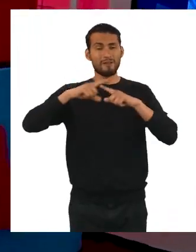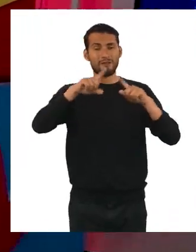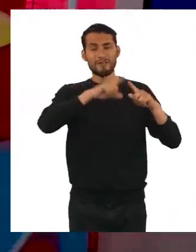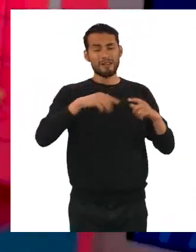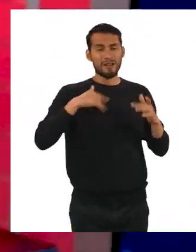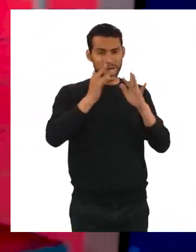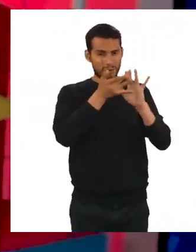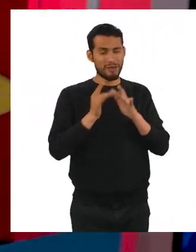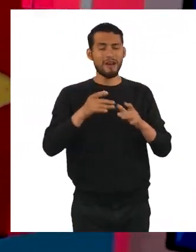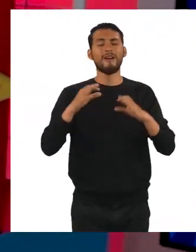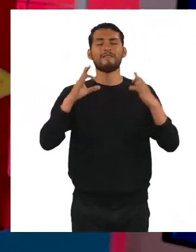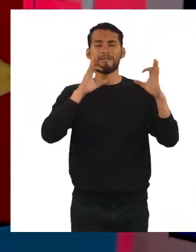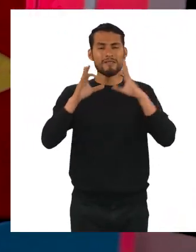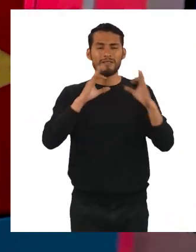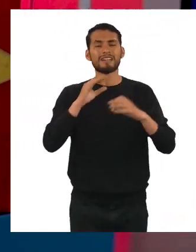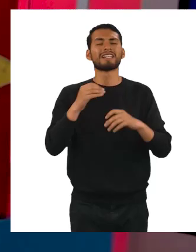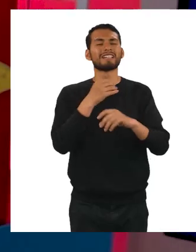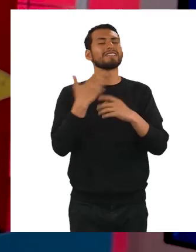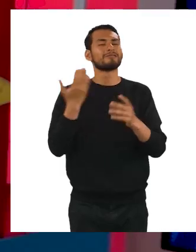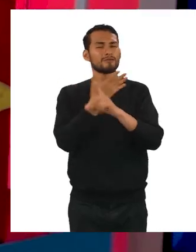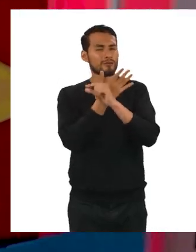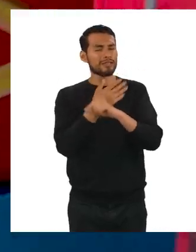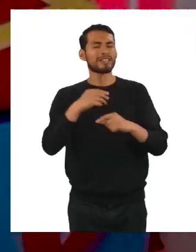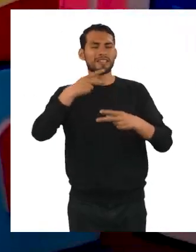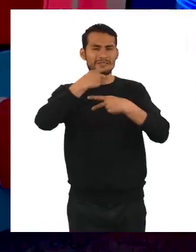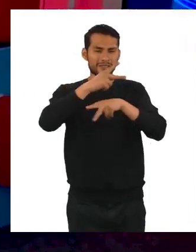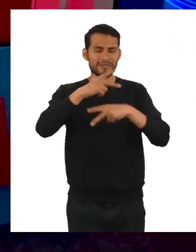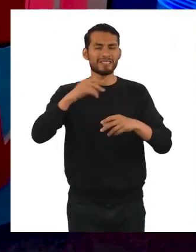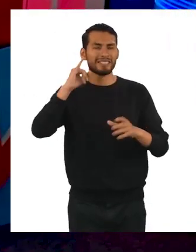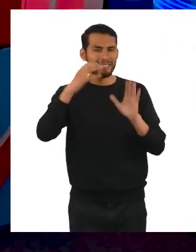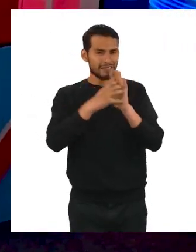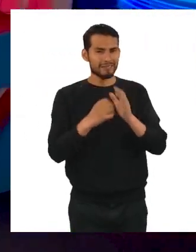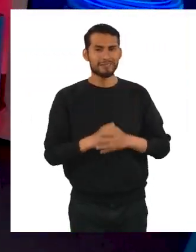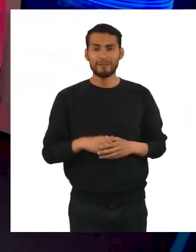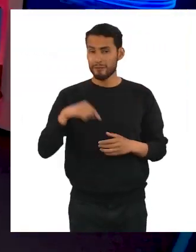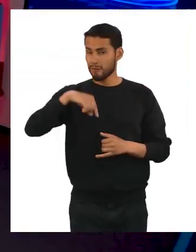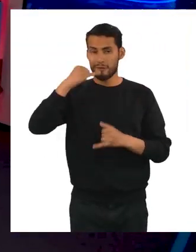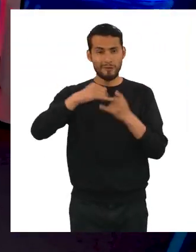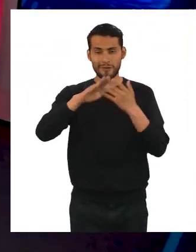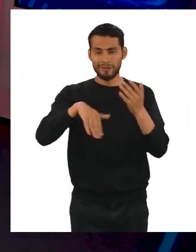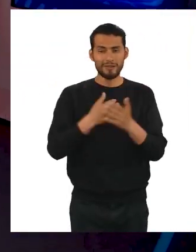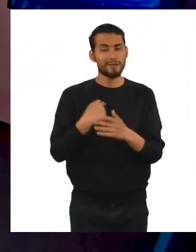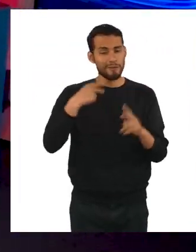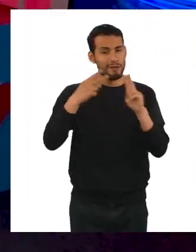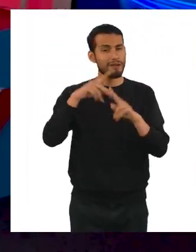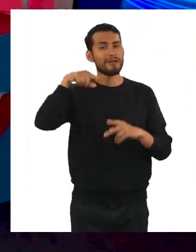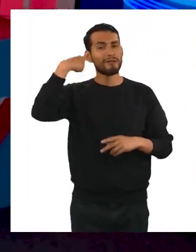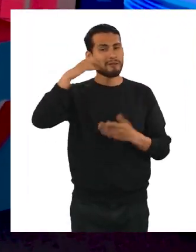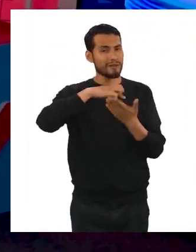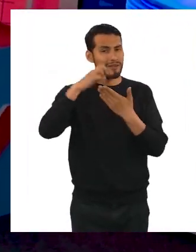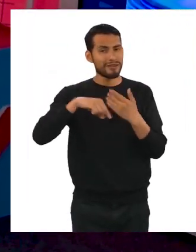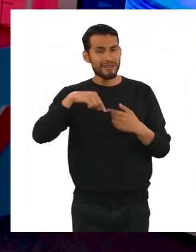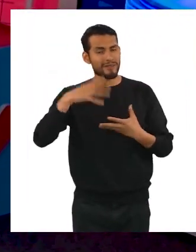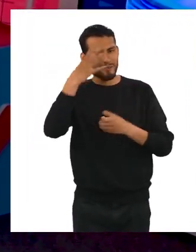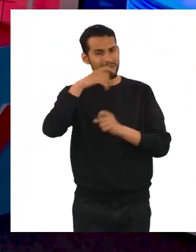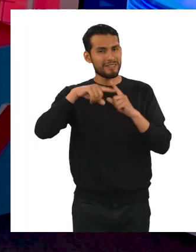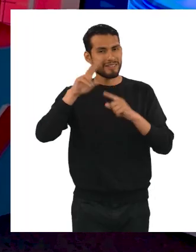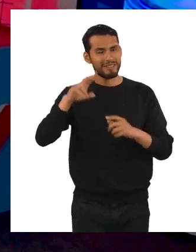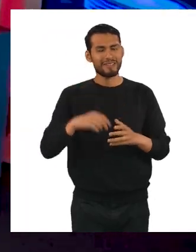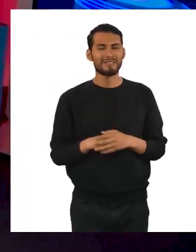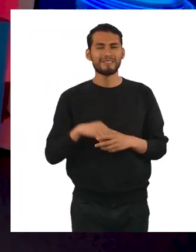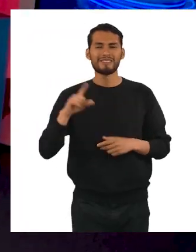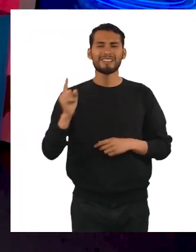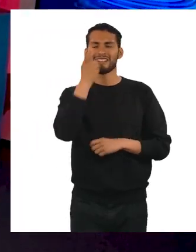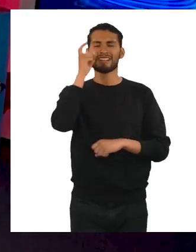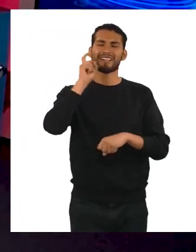páginas, Facebook, Instagram, Twitter y TikTok. Eso fue todo por hoy. Nos vemos en el siguiente programa, solo aquí, en USMPTV,